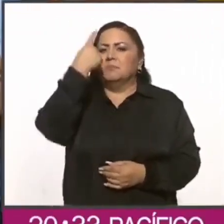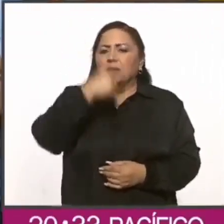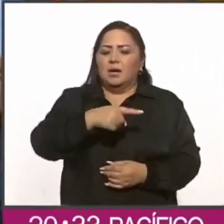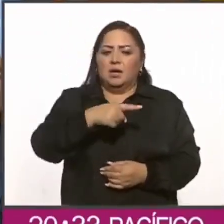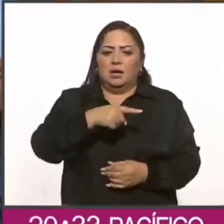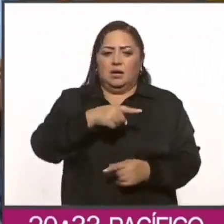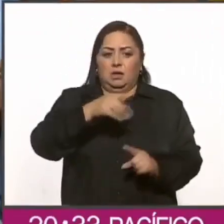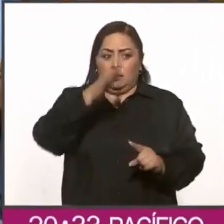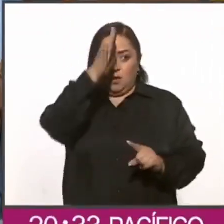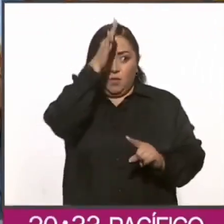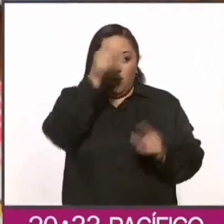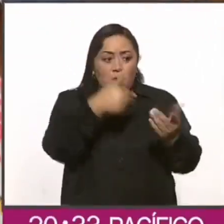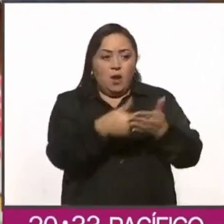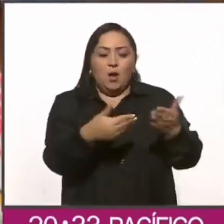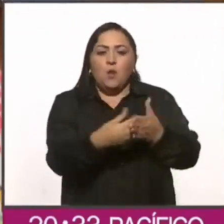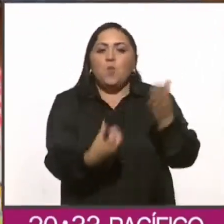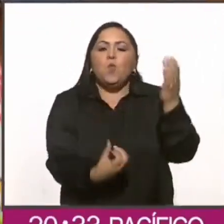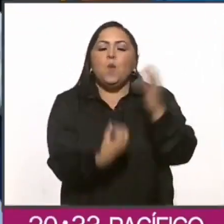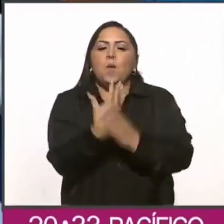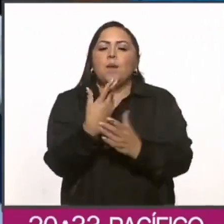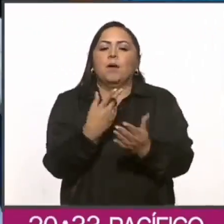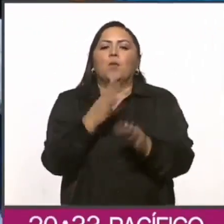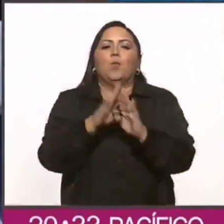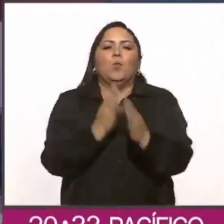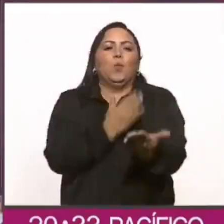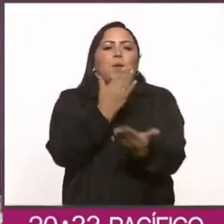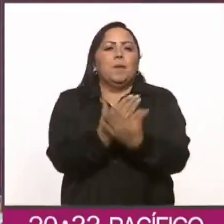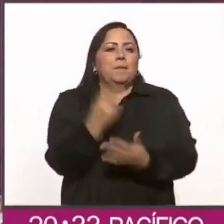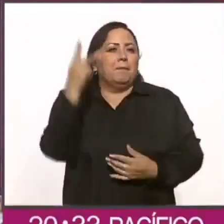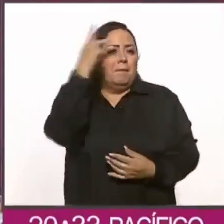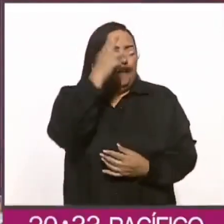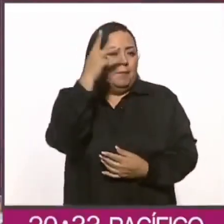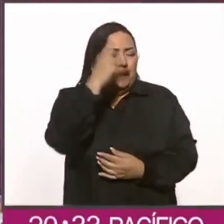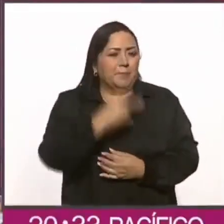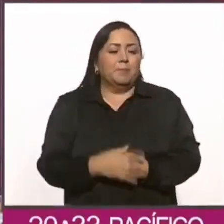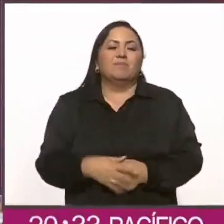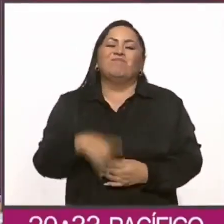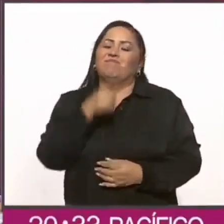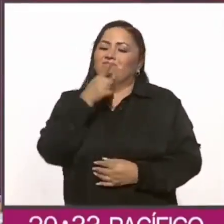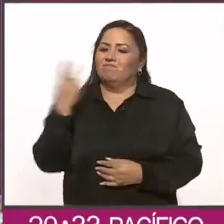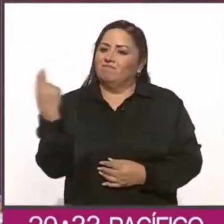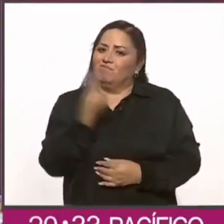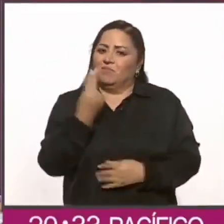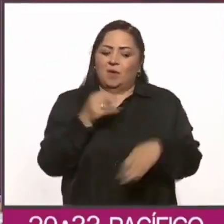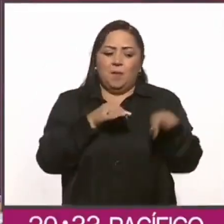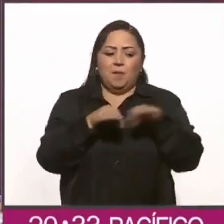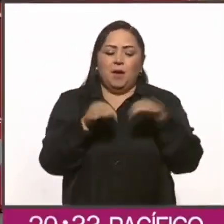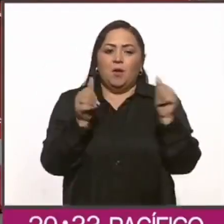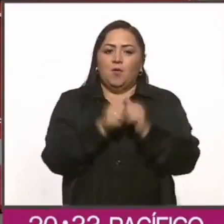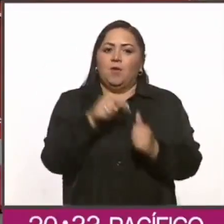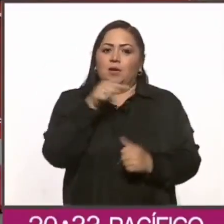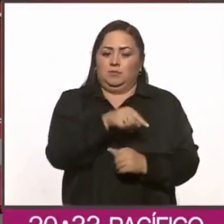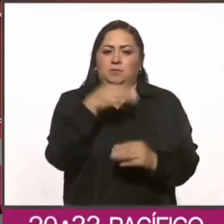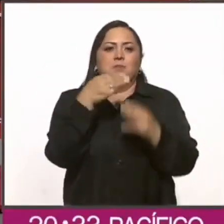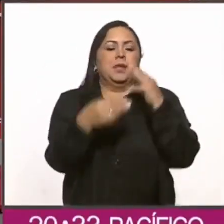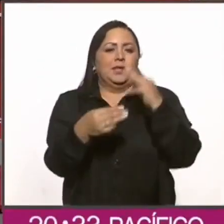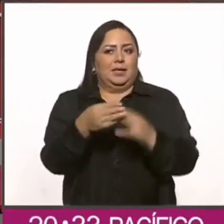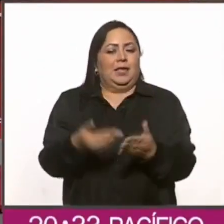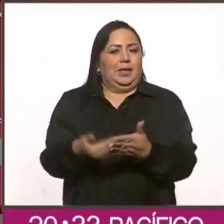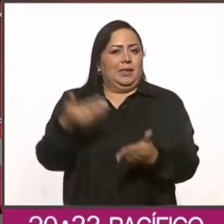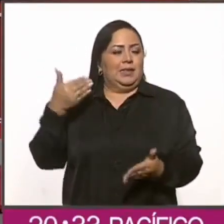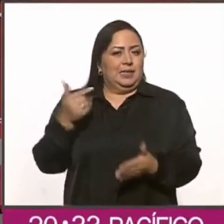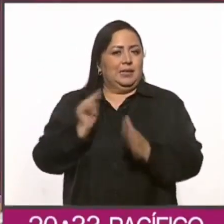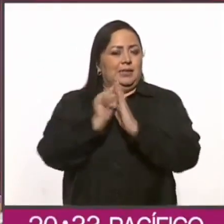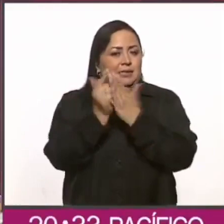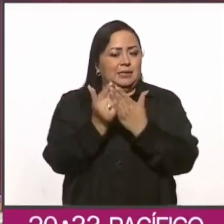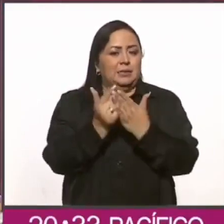estar acordes con la nueva propuesta pedagógica. Tendría que trabajarse con estos materiales. Lo otro